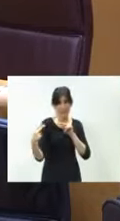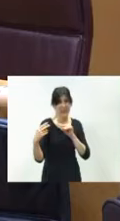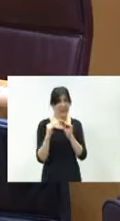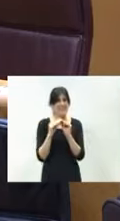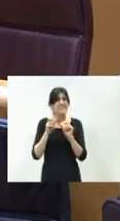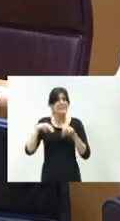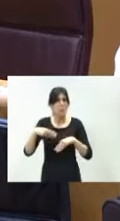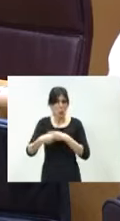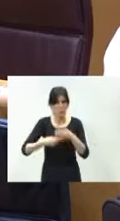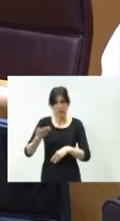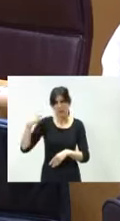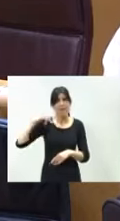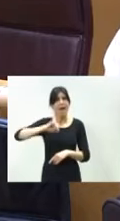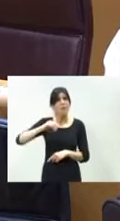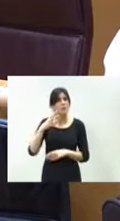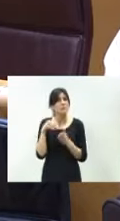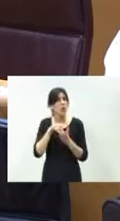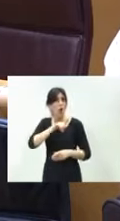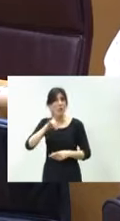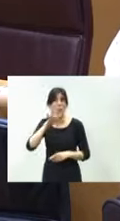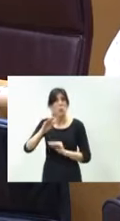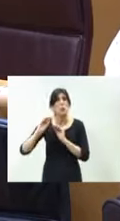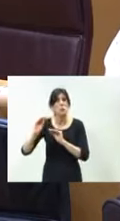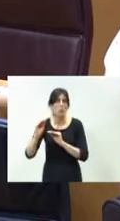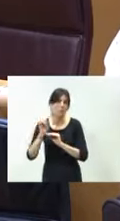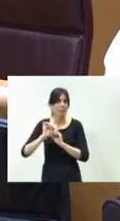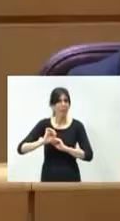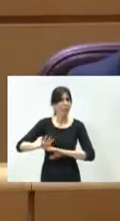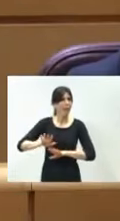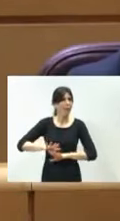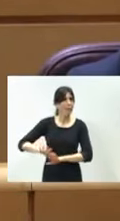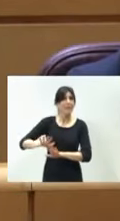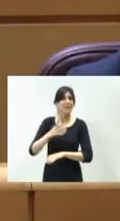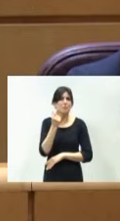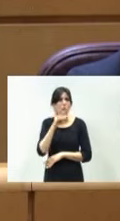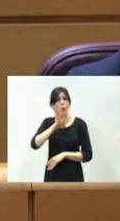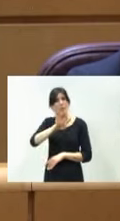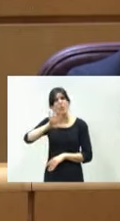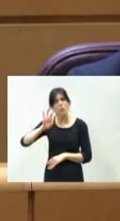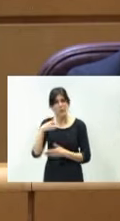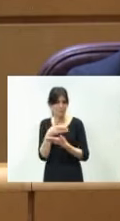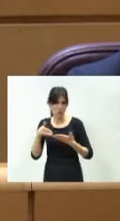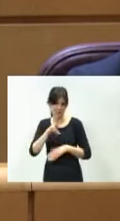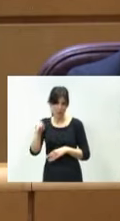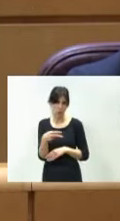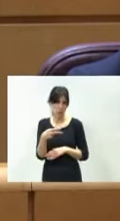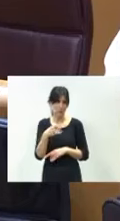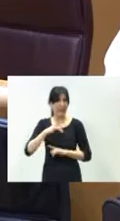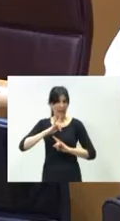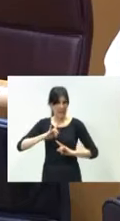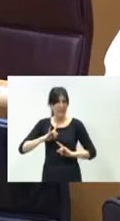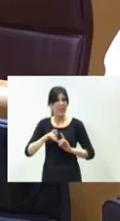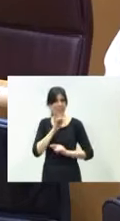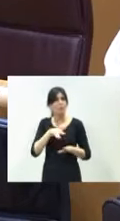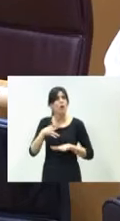sin usarse desde el año 2011 por su desidia, cuesta 450 millones de euros. Y electrificarla otros